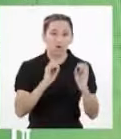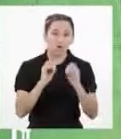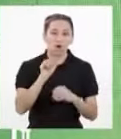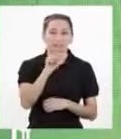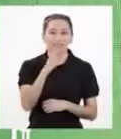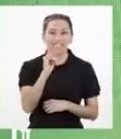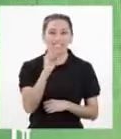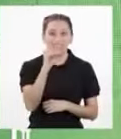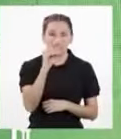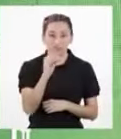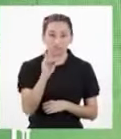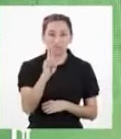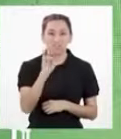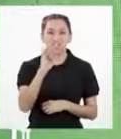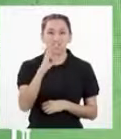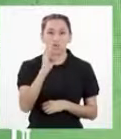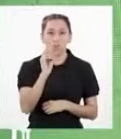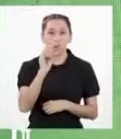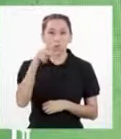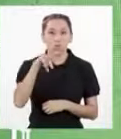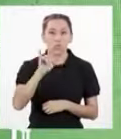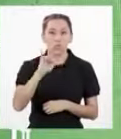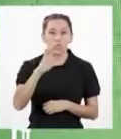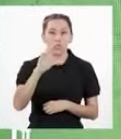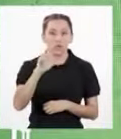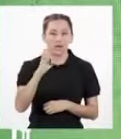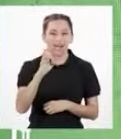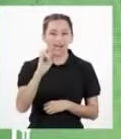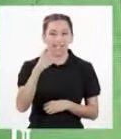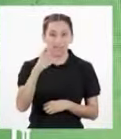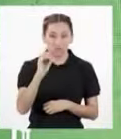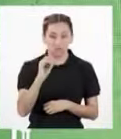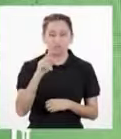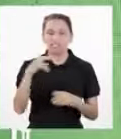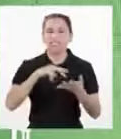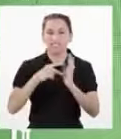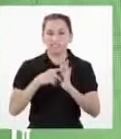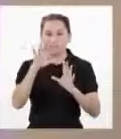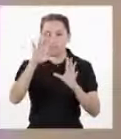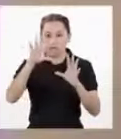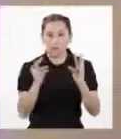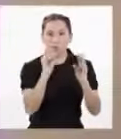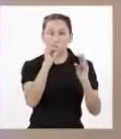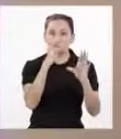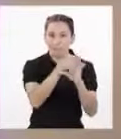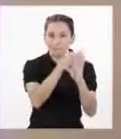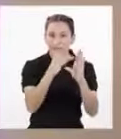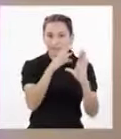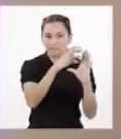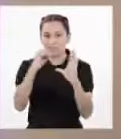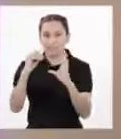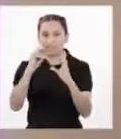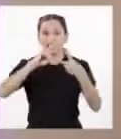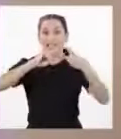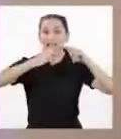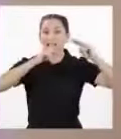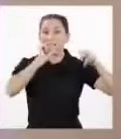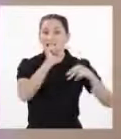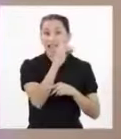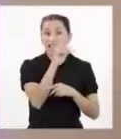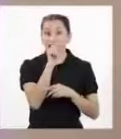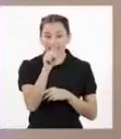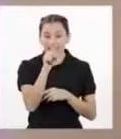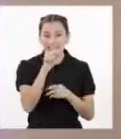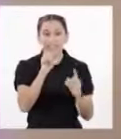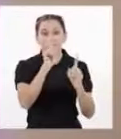ribonucleico funciona como un codificador de la información que contiene el ADN Como si el ADN fuera un idioma